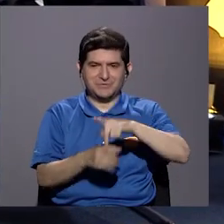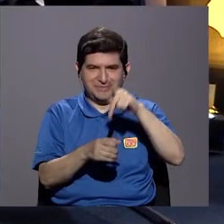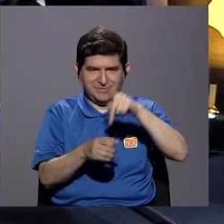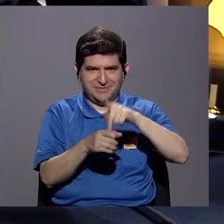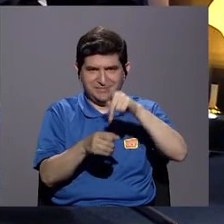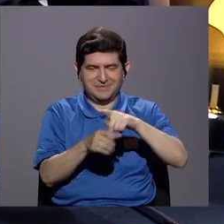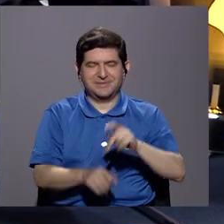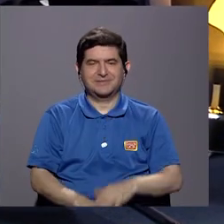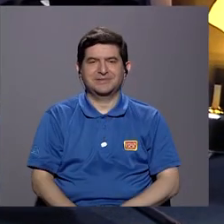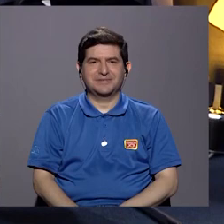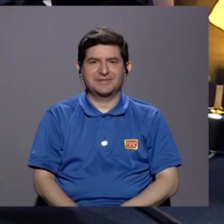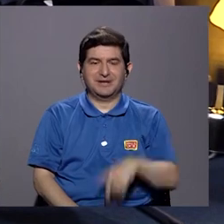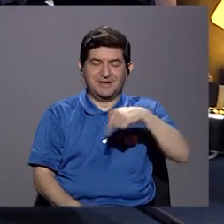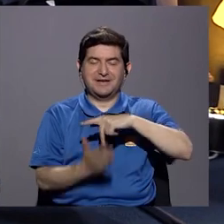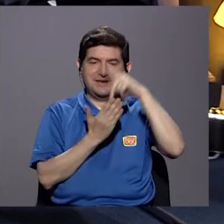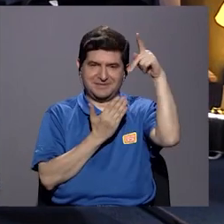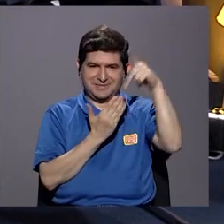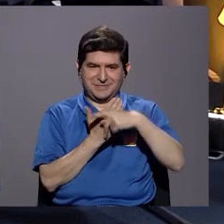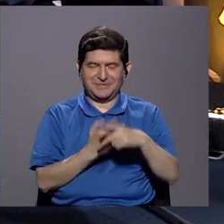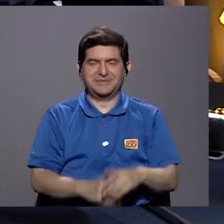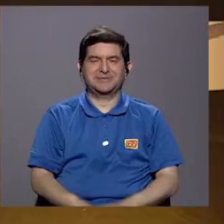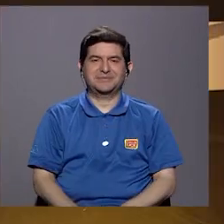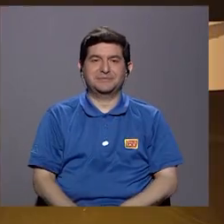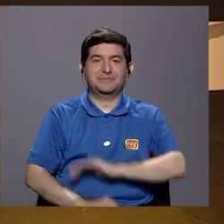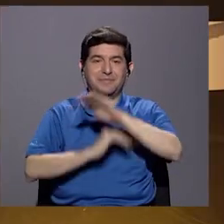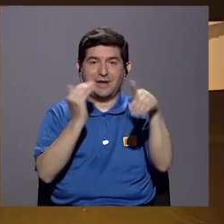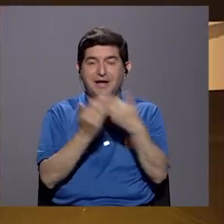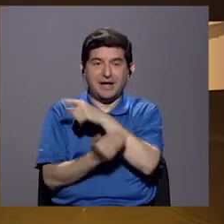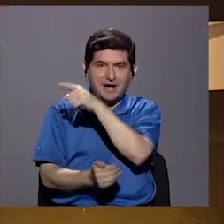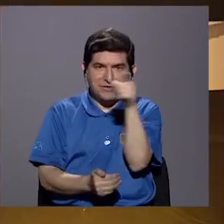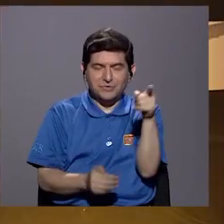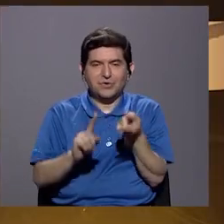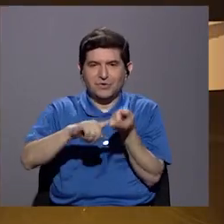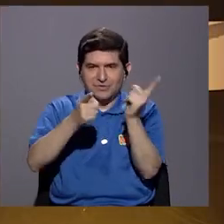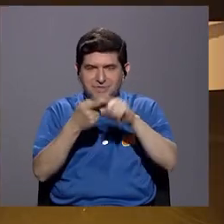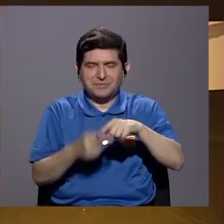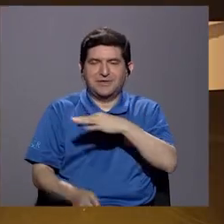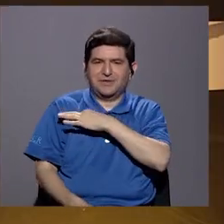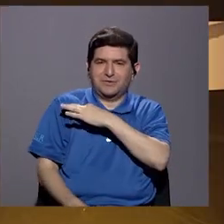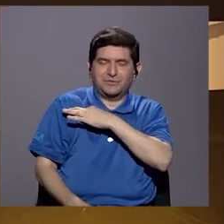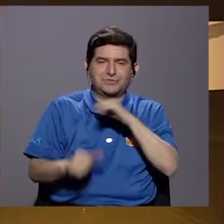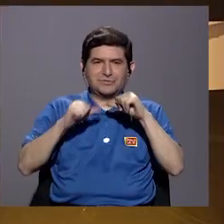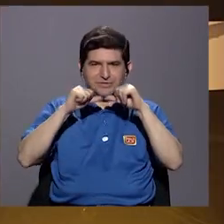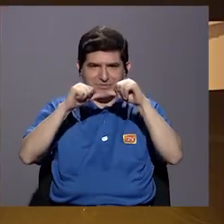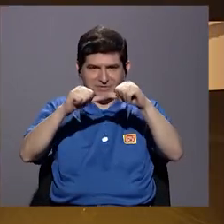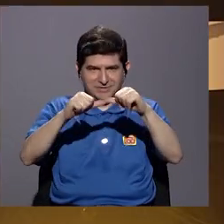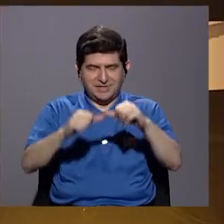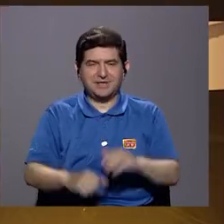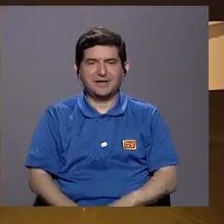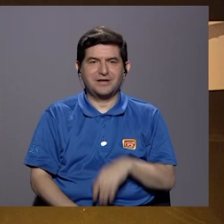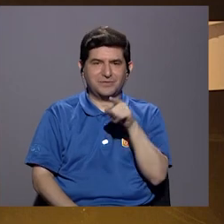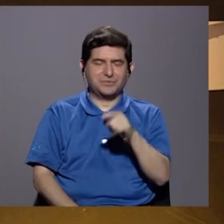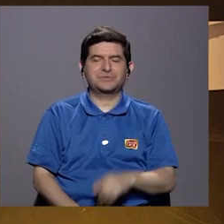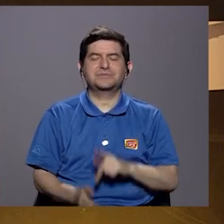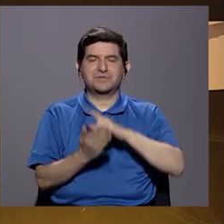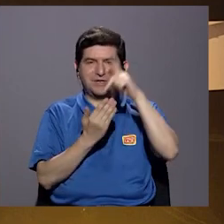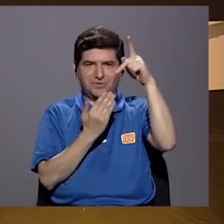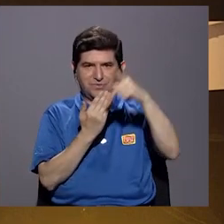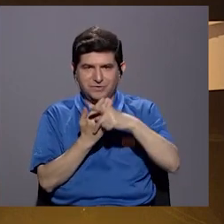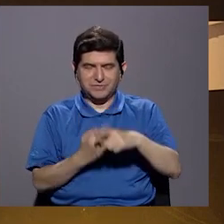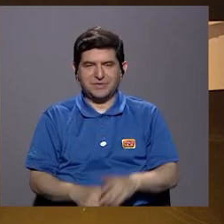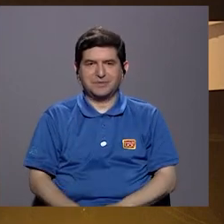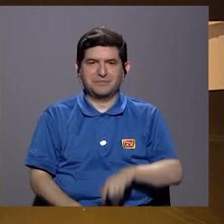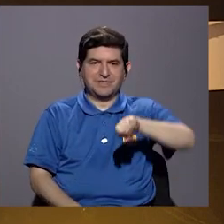esta participación en nuestro programa. Y a todos ustedes, amigos, les invitamos para que continúen en la